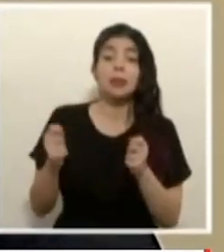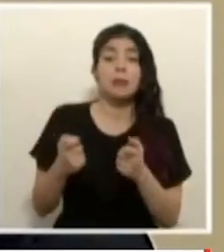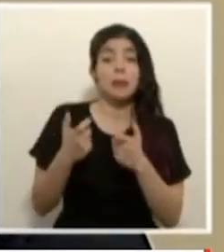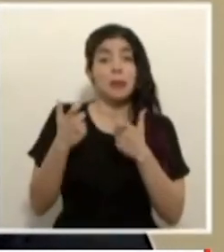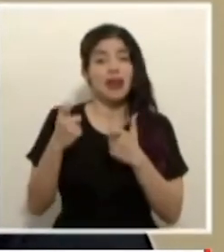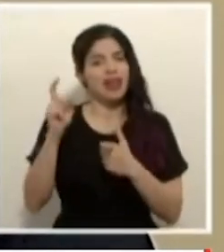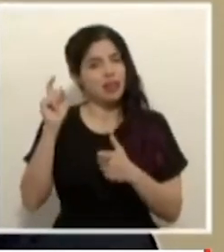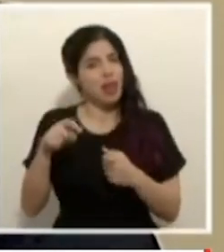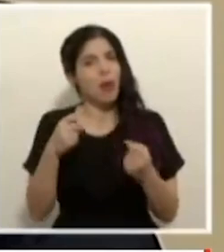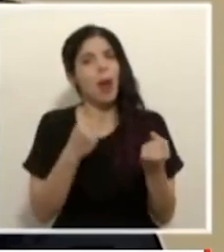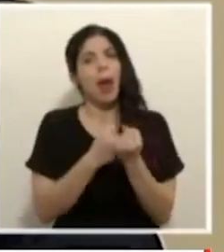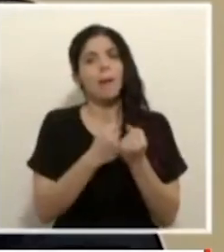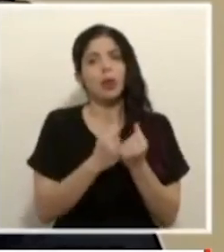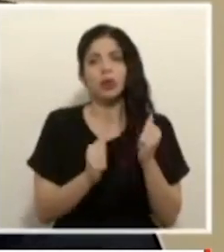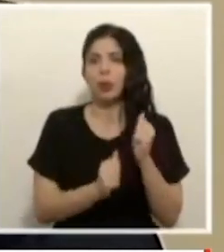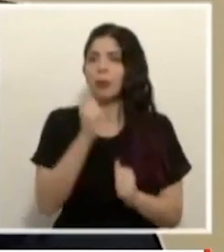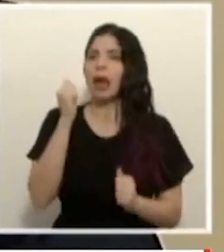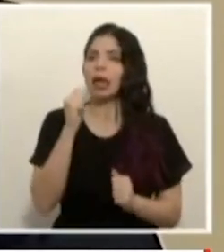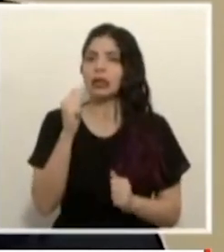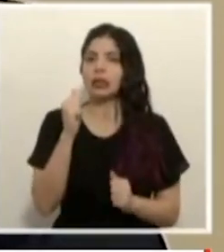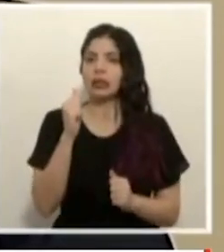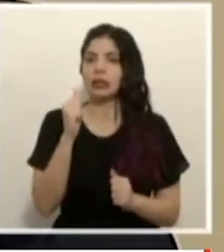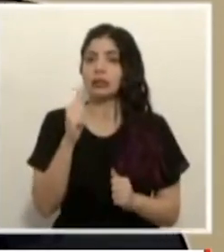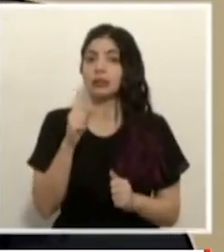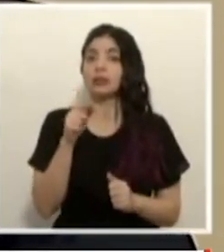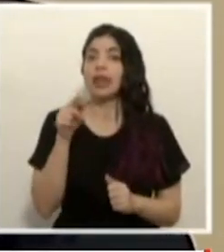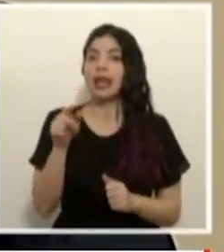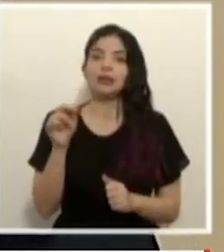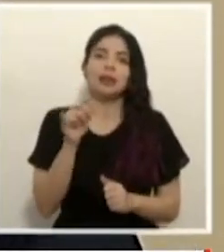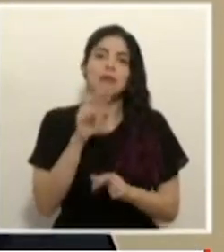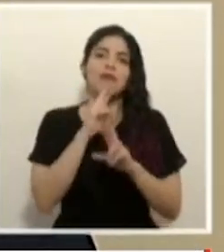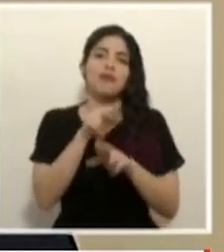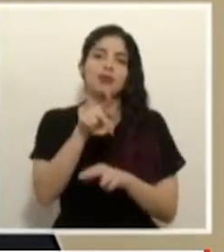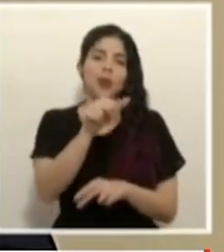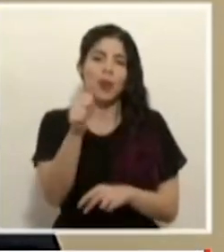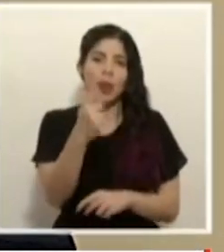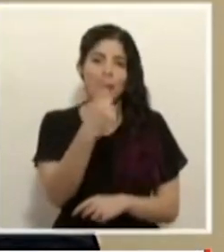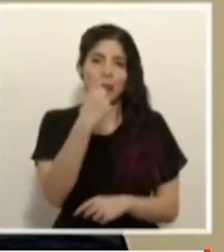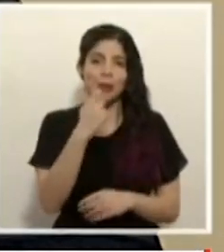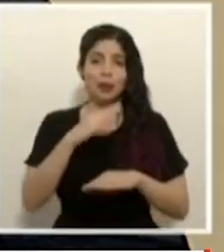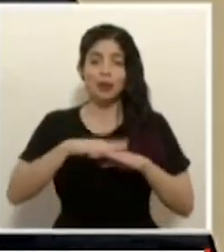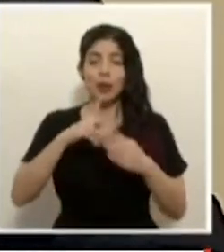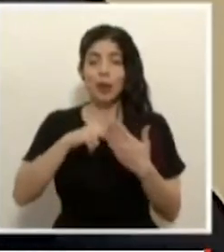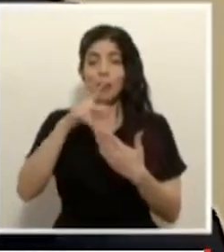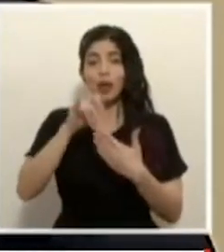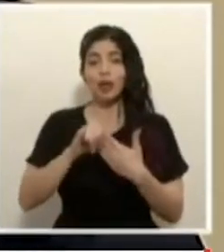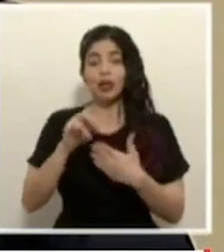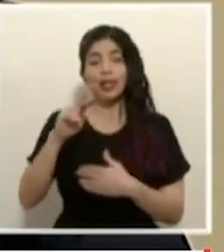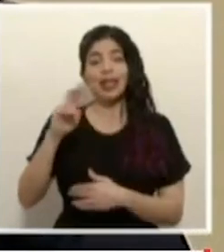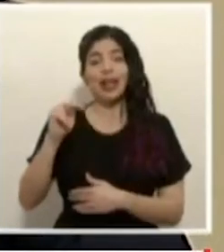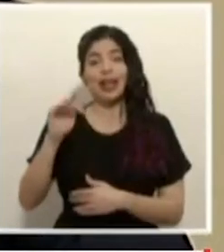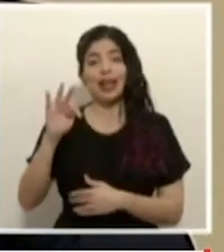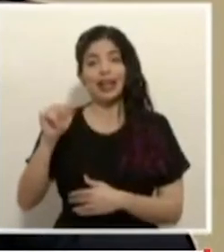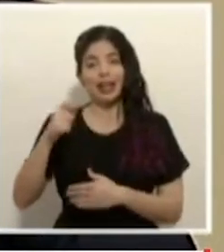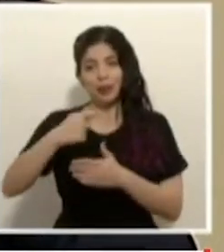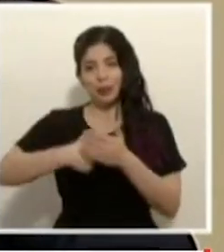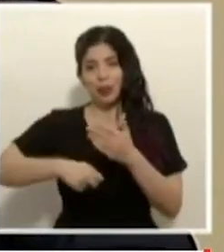tiene que apoyar más eso con eso también respondo su pregunta de los proyectos en materia de renta